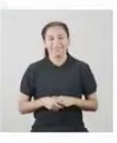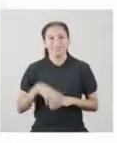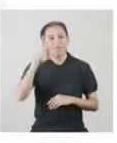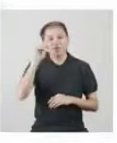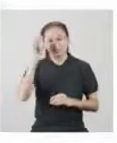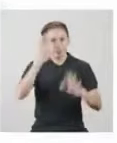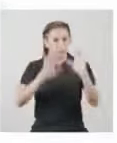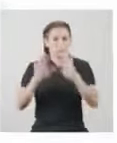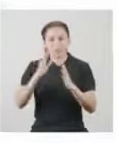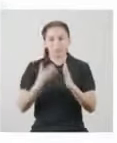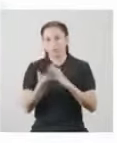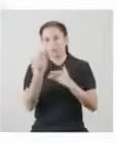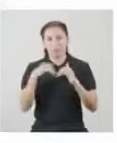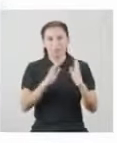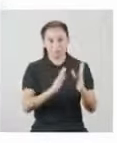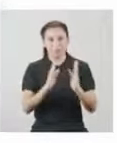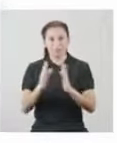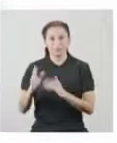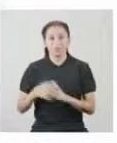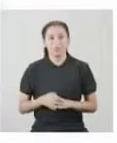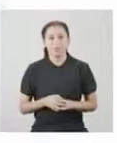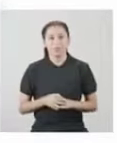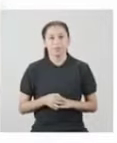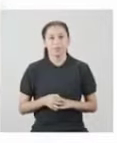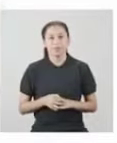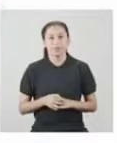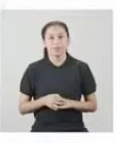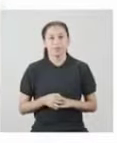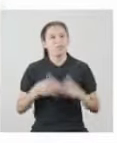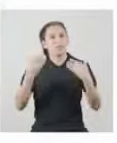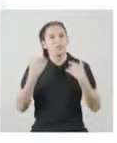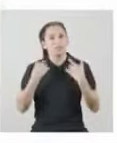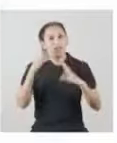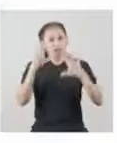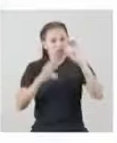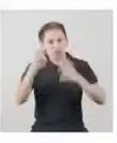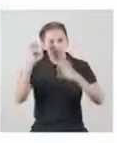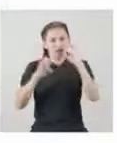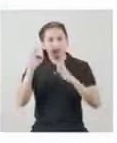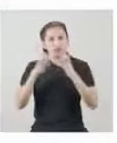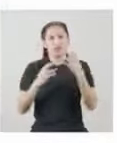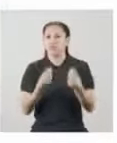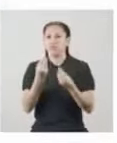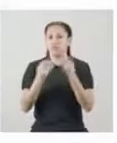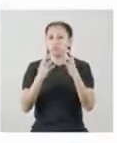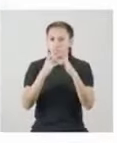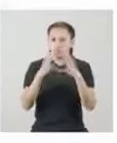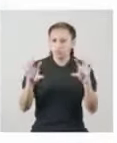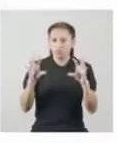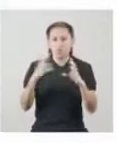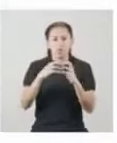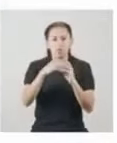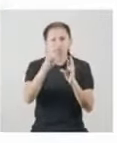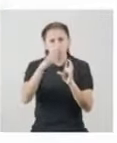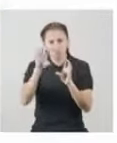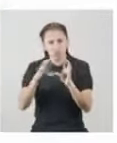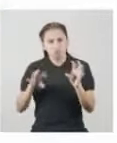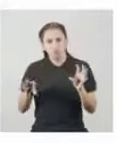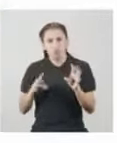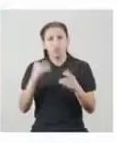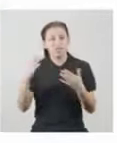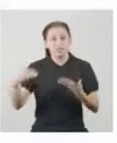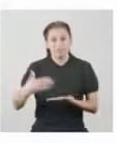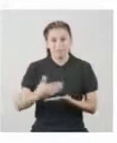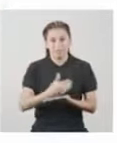No desesperes y vamos en orden Intentaremos evaluar qué tan dispersas o separadas se encuentran las